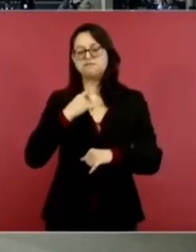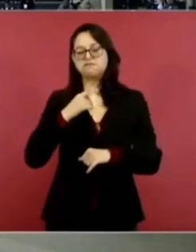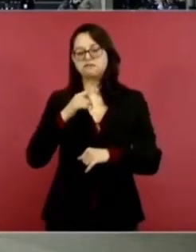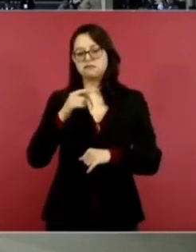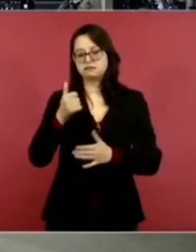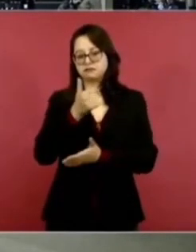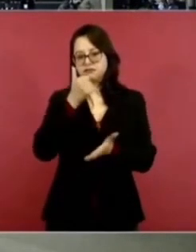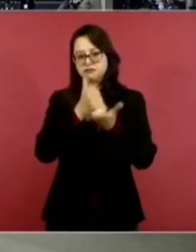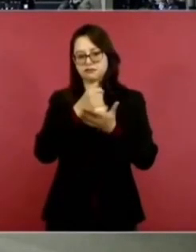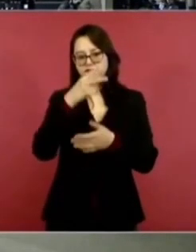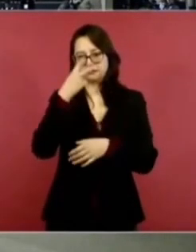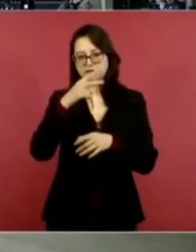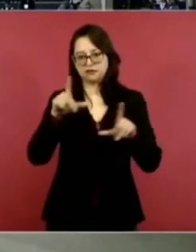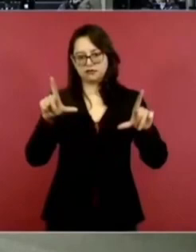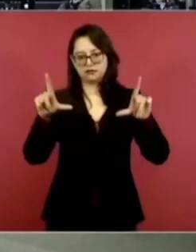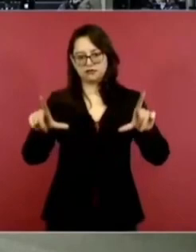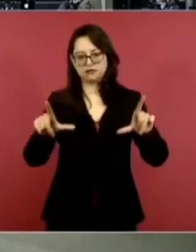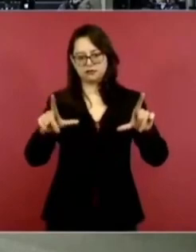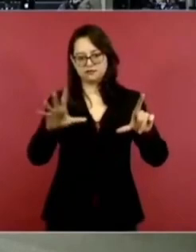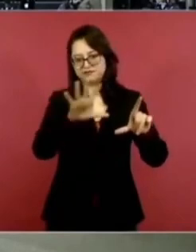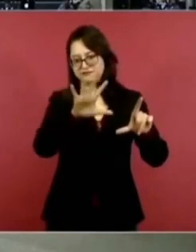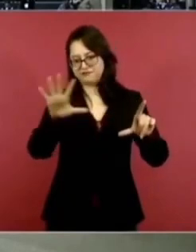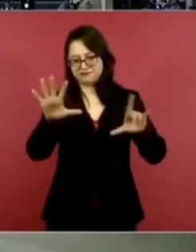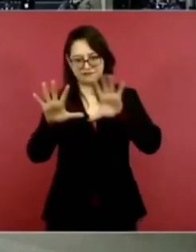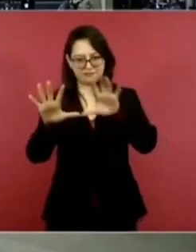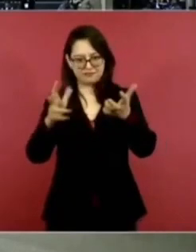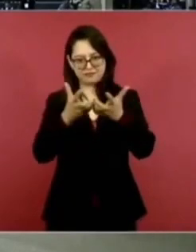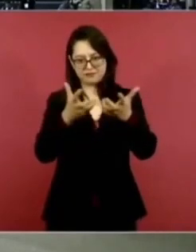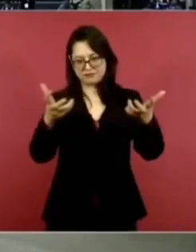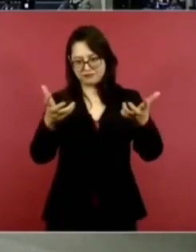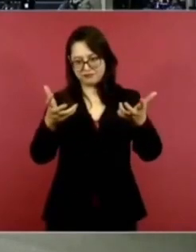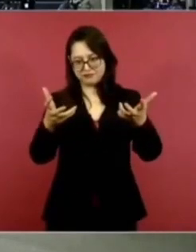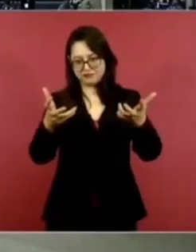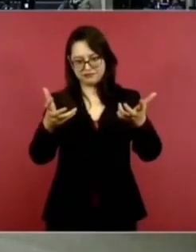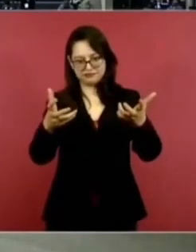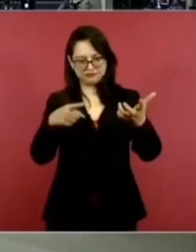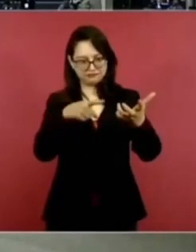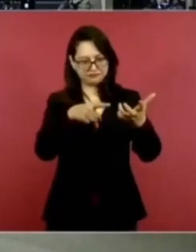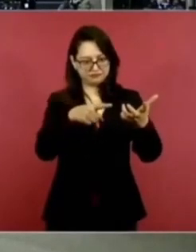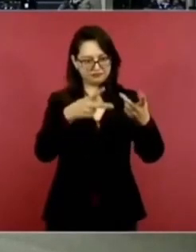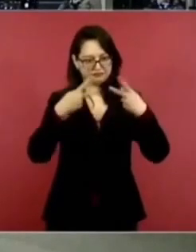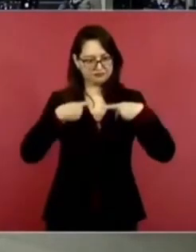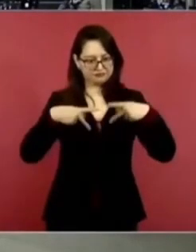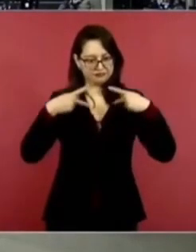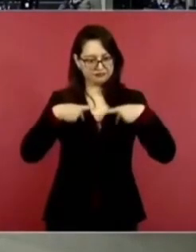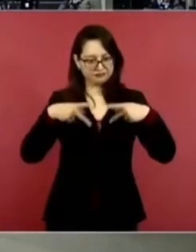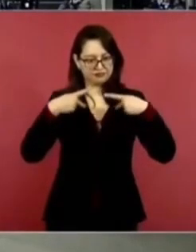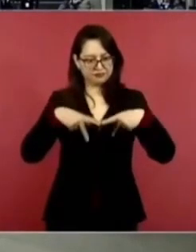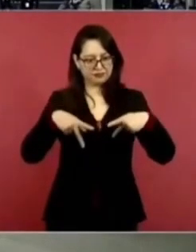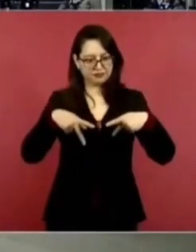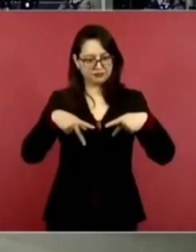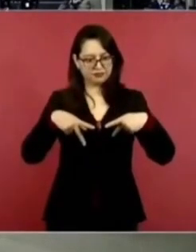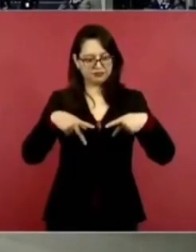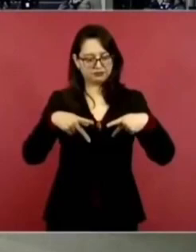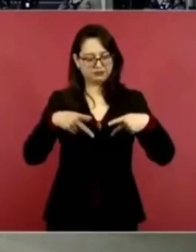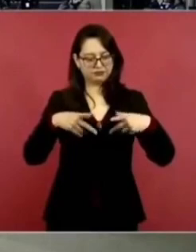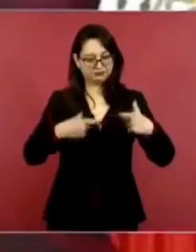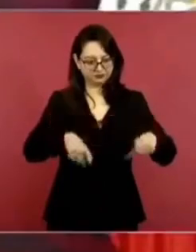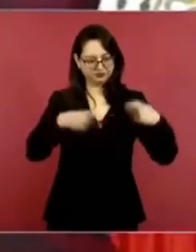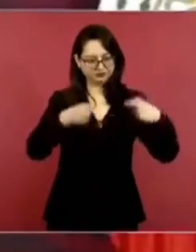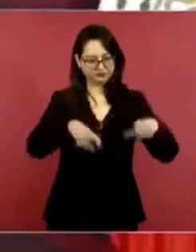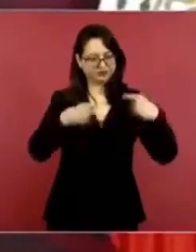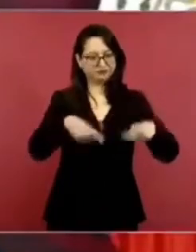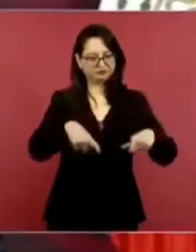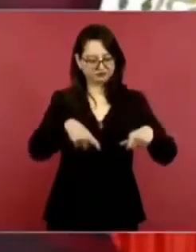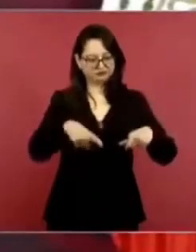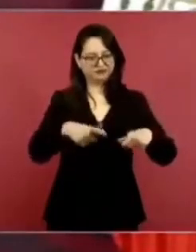Y entonces, dice, los que ganan, las delegaciones donde ganan los conservadores, aquí